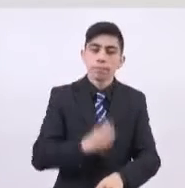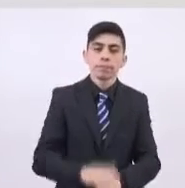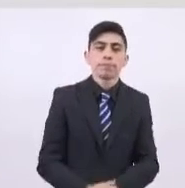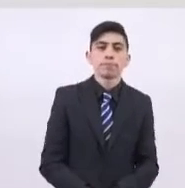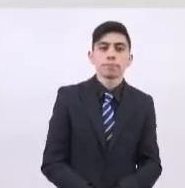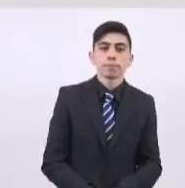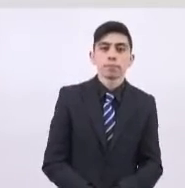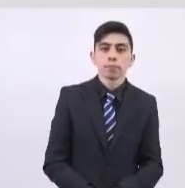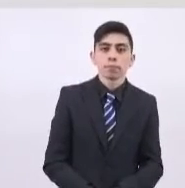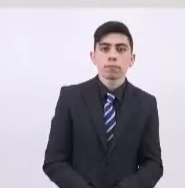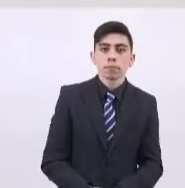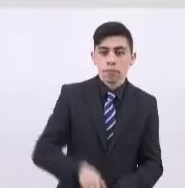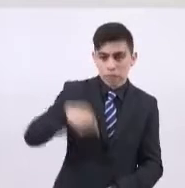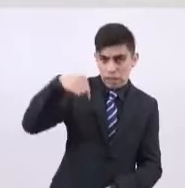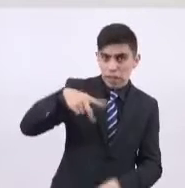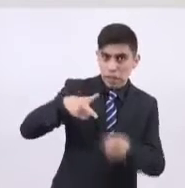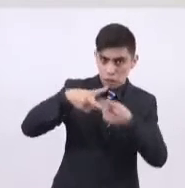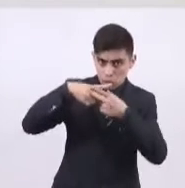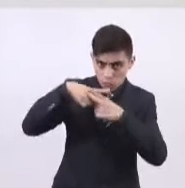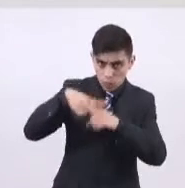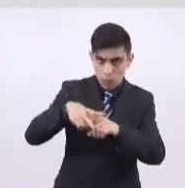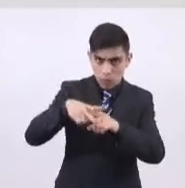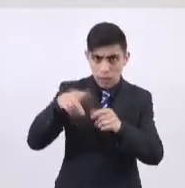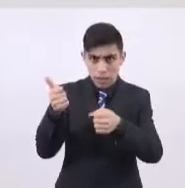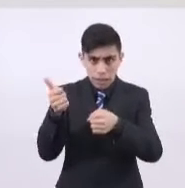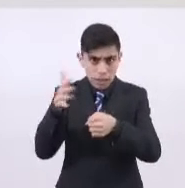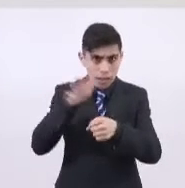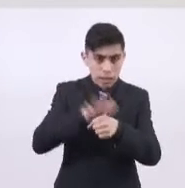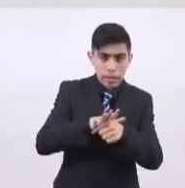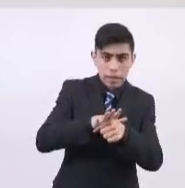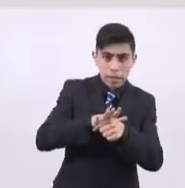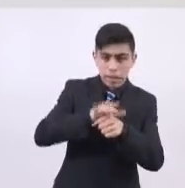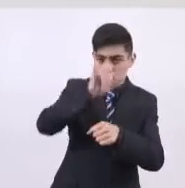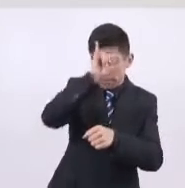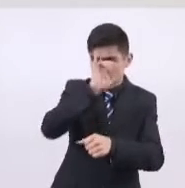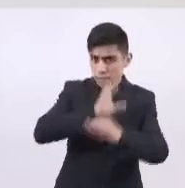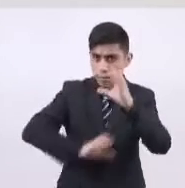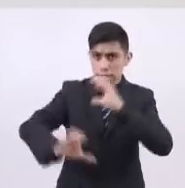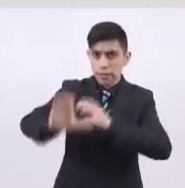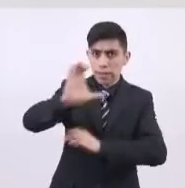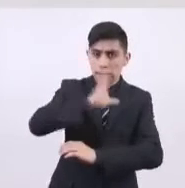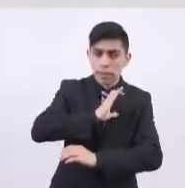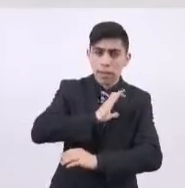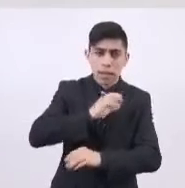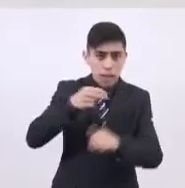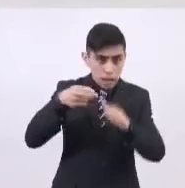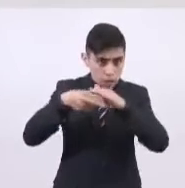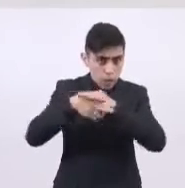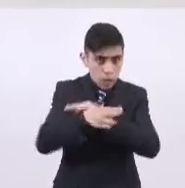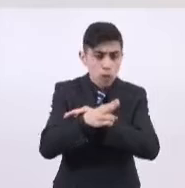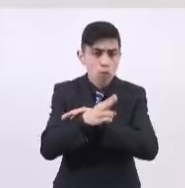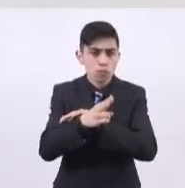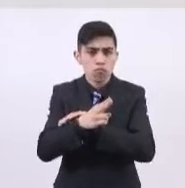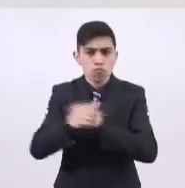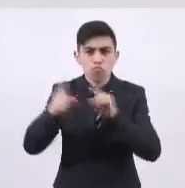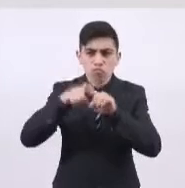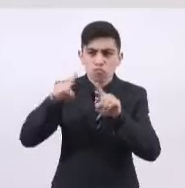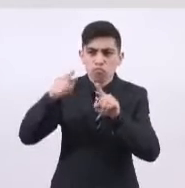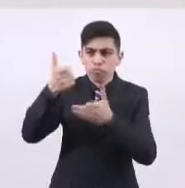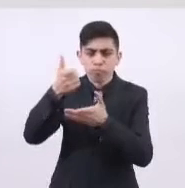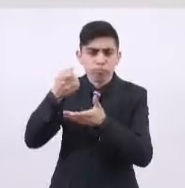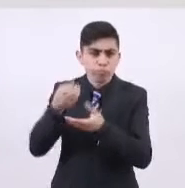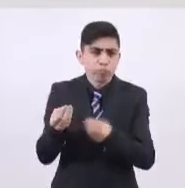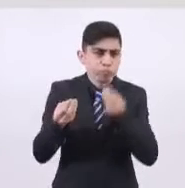Desde el comienzo de esta administración, ha sido instrucción de la jefa de gobierno dotar al metro de los recursos financieros